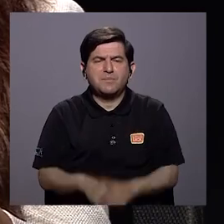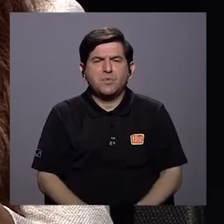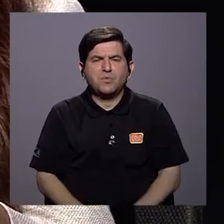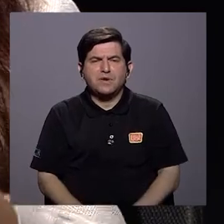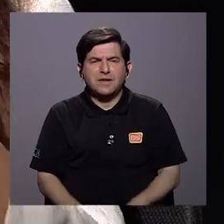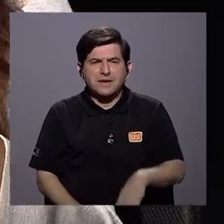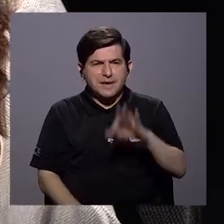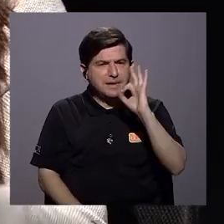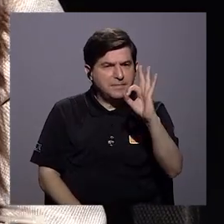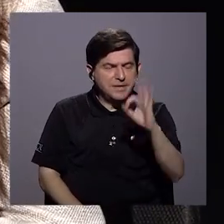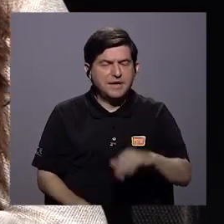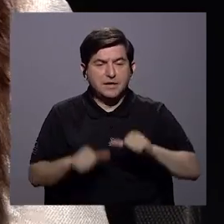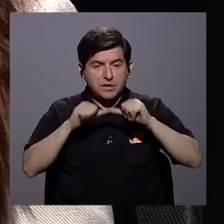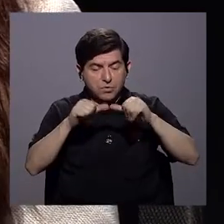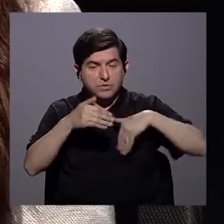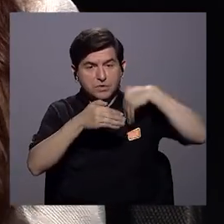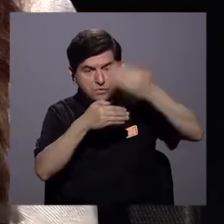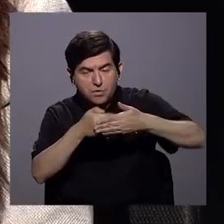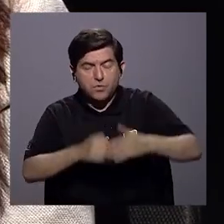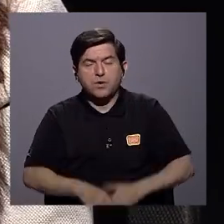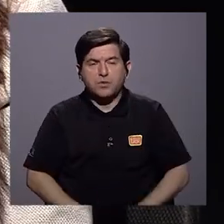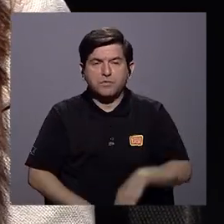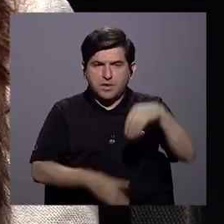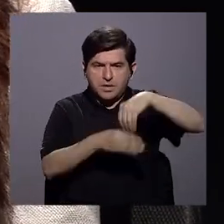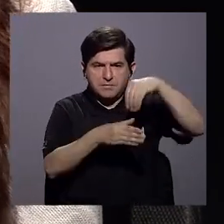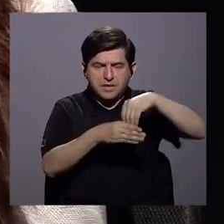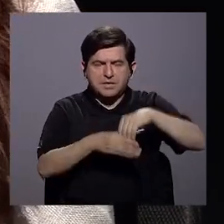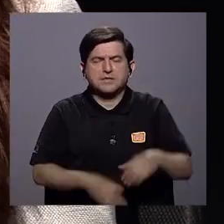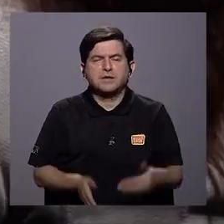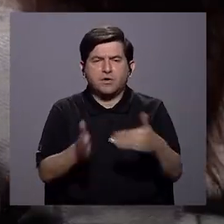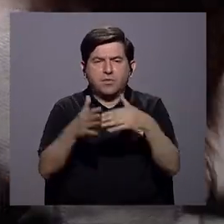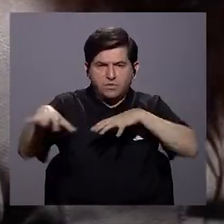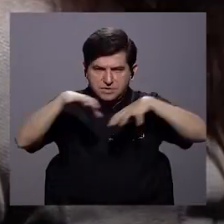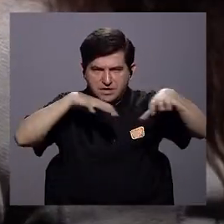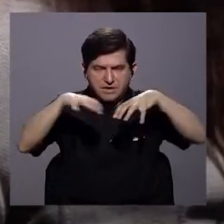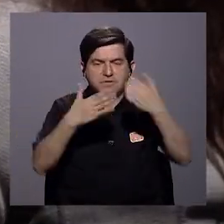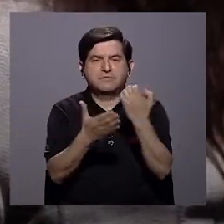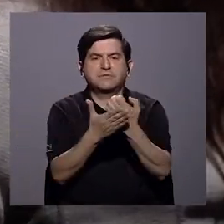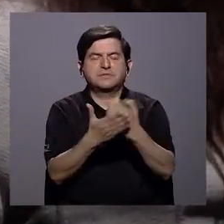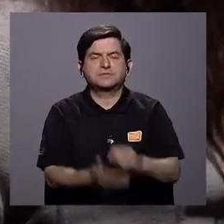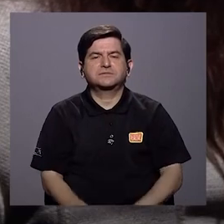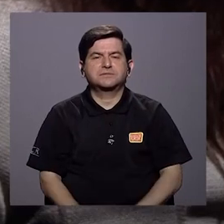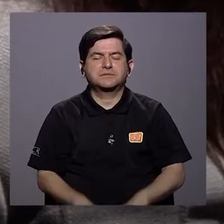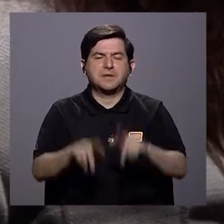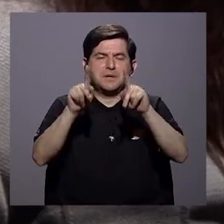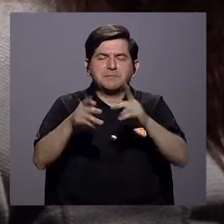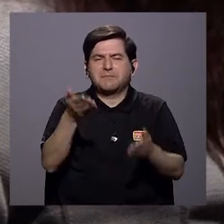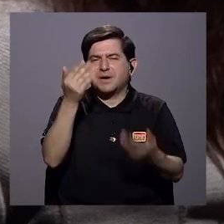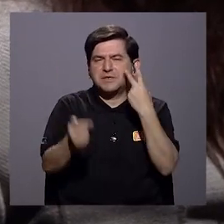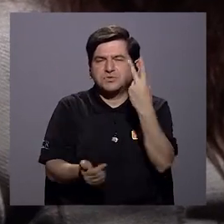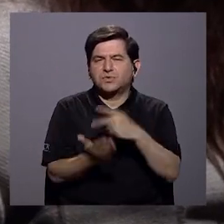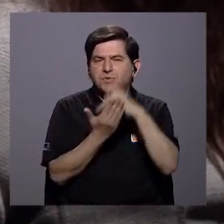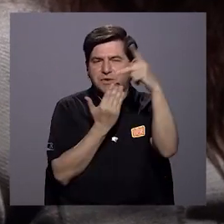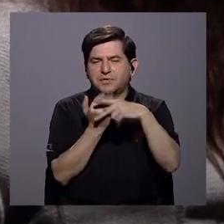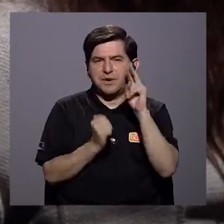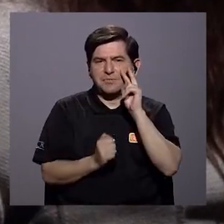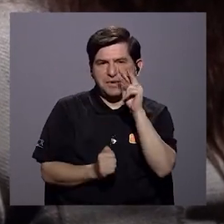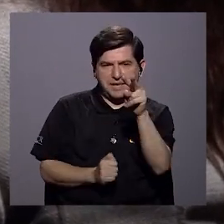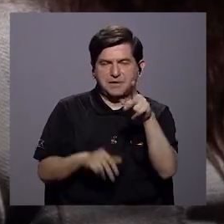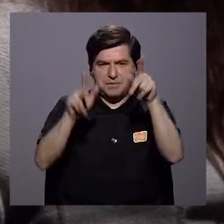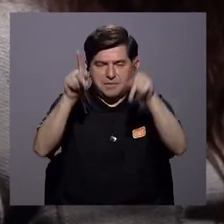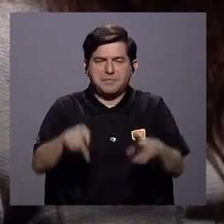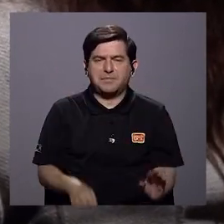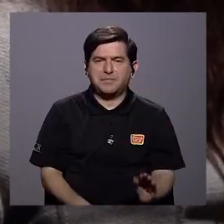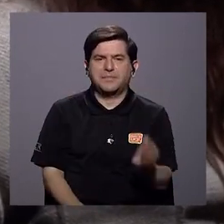supuesto, seguir invirtiendo en la reactivación económica. Yo se lo digo porque, por ejemplo, doña Yanina, alguien está viendo el programa hoy y la veo a como una